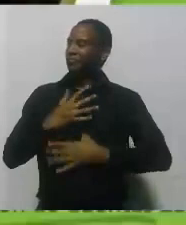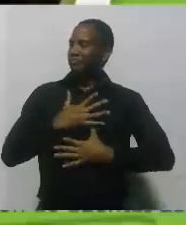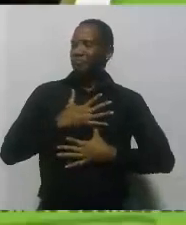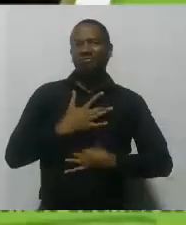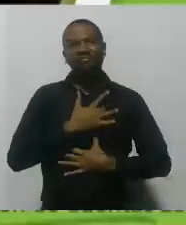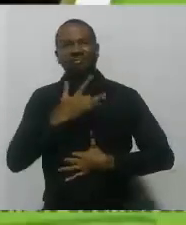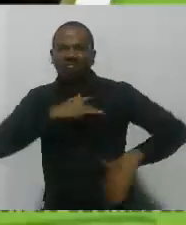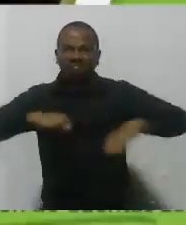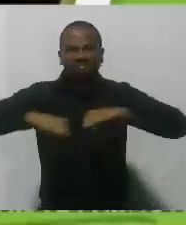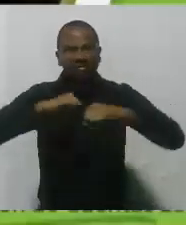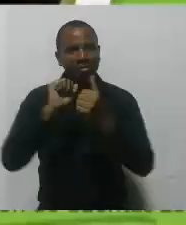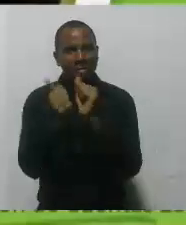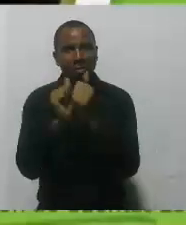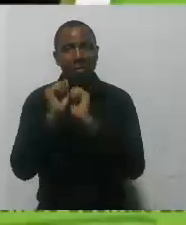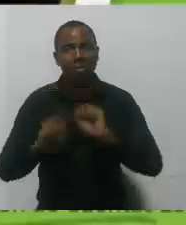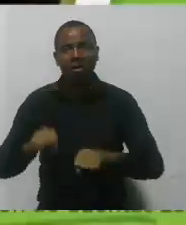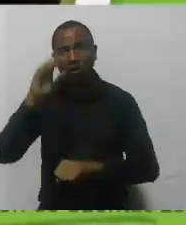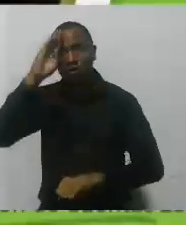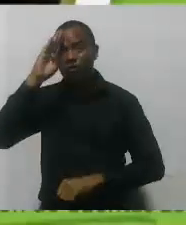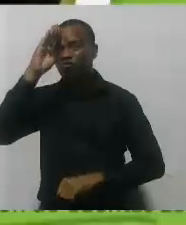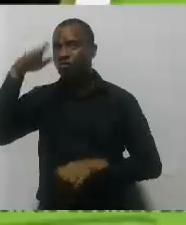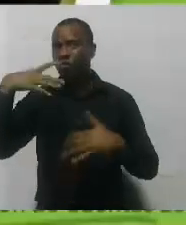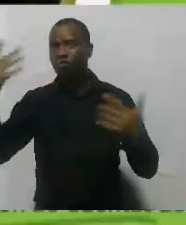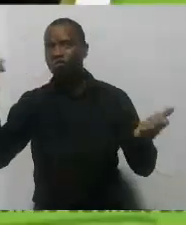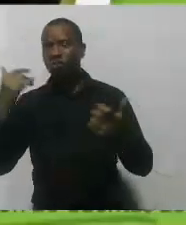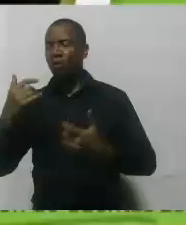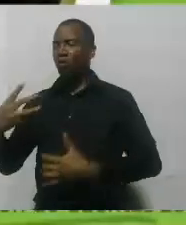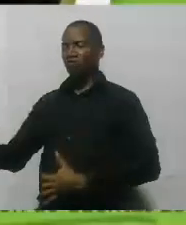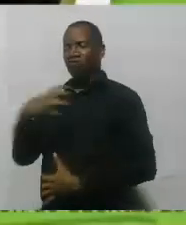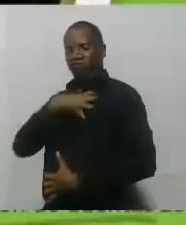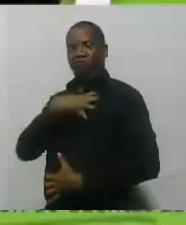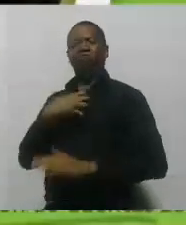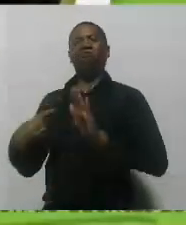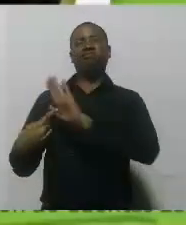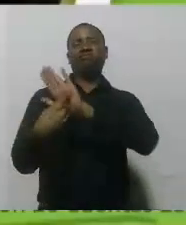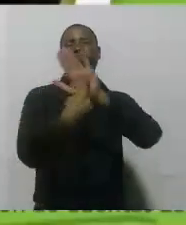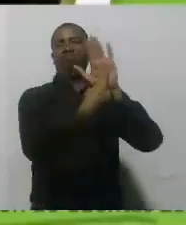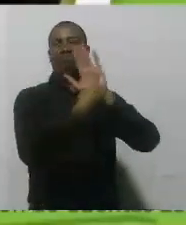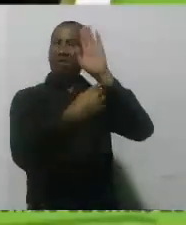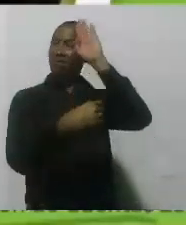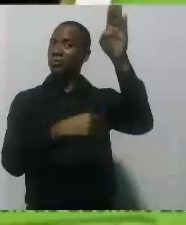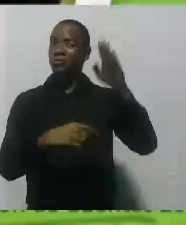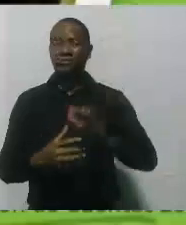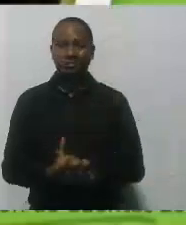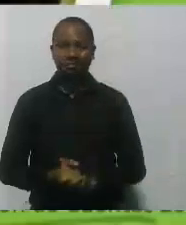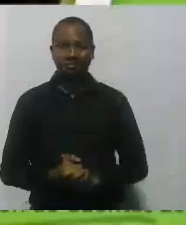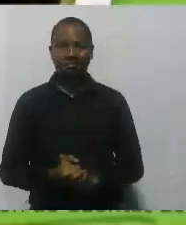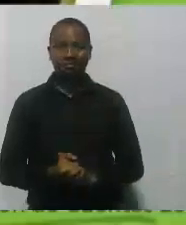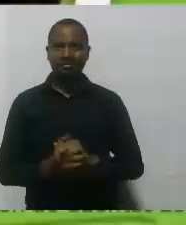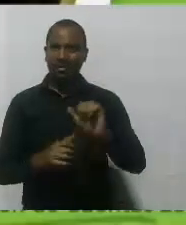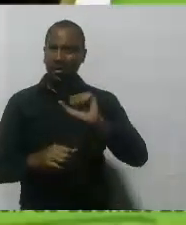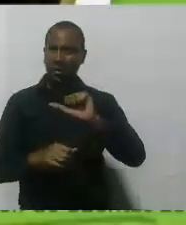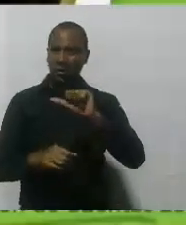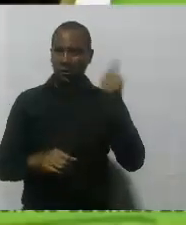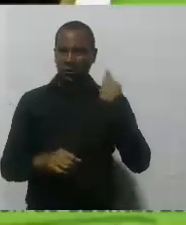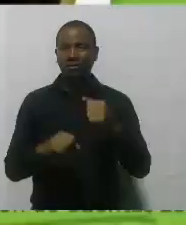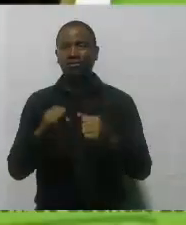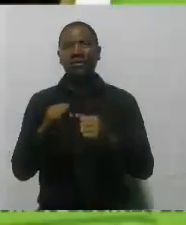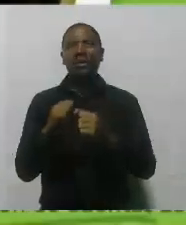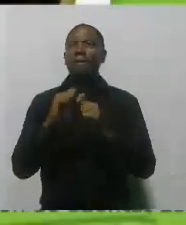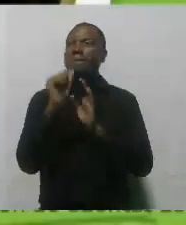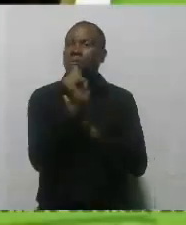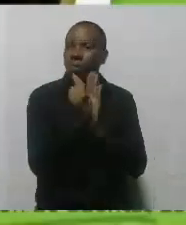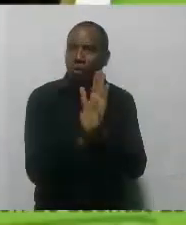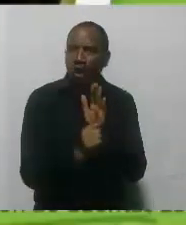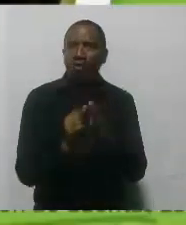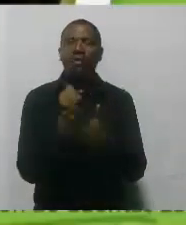reserva deportiva que luego nos representará a nivel competitivo. En el segundo programa del Instituto